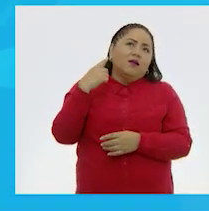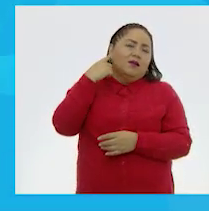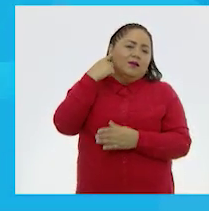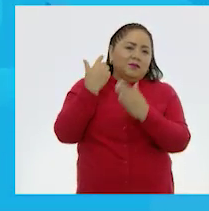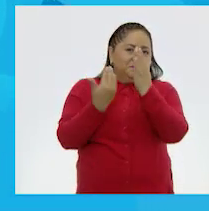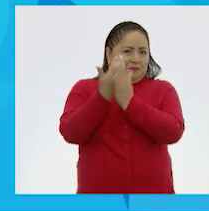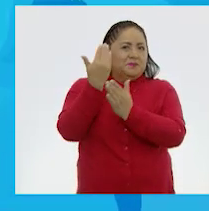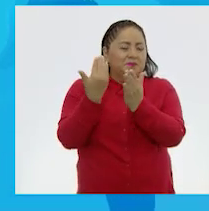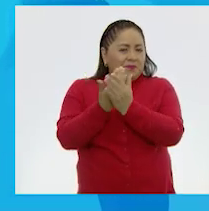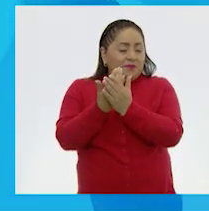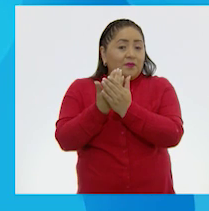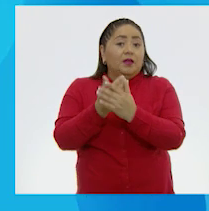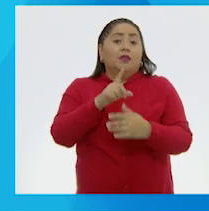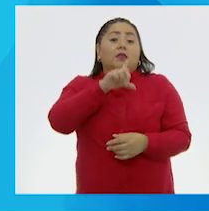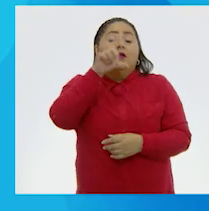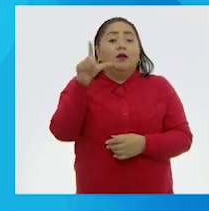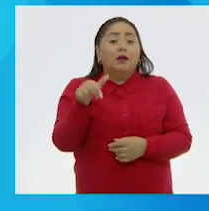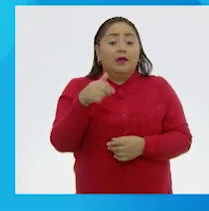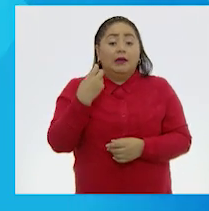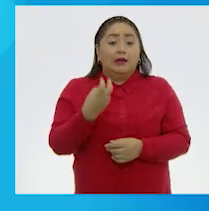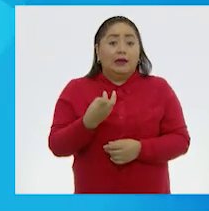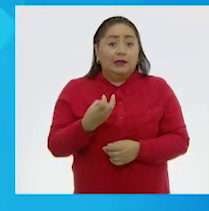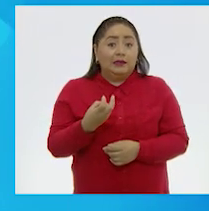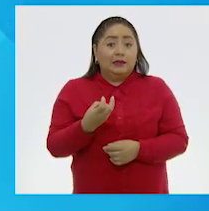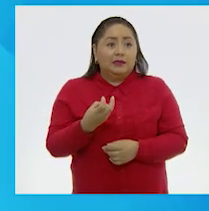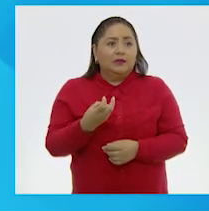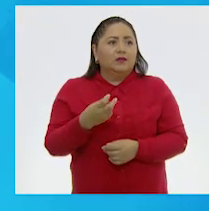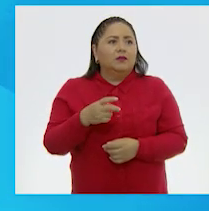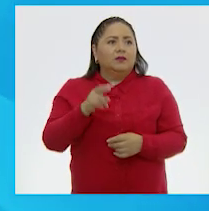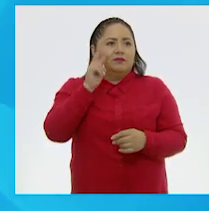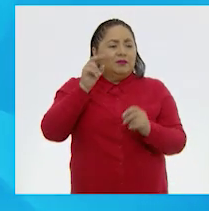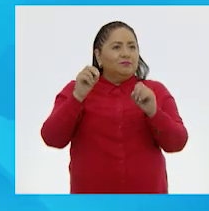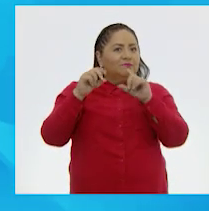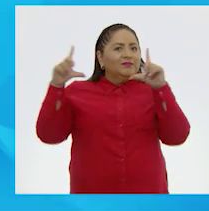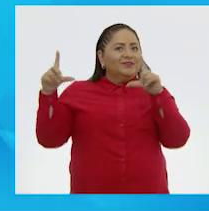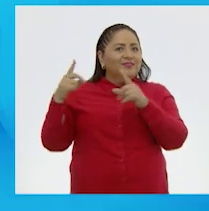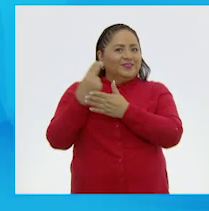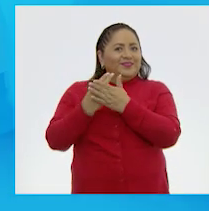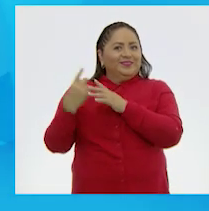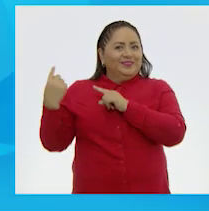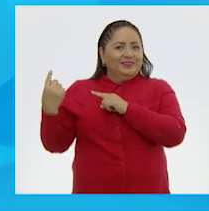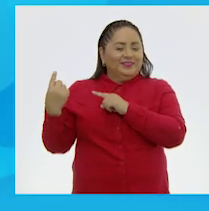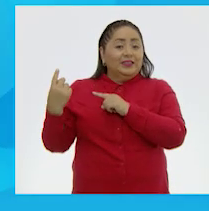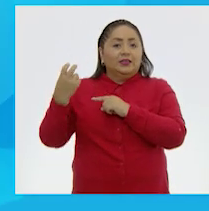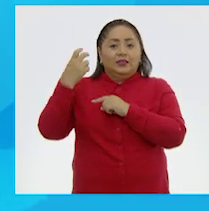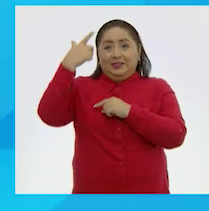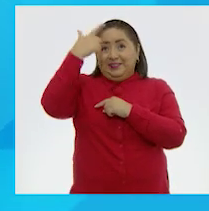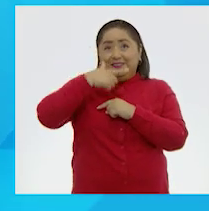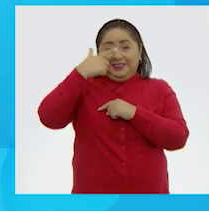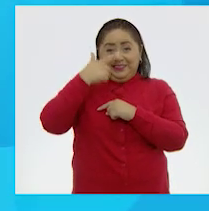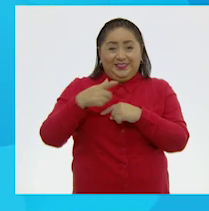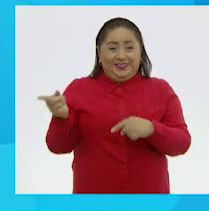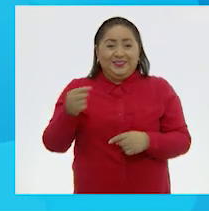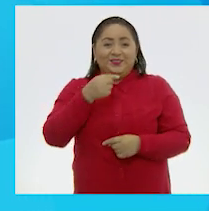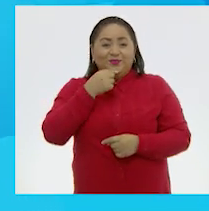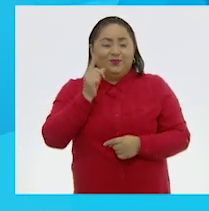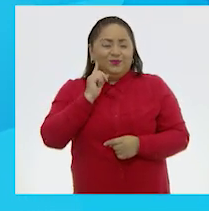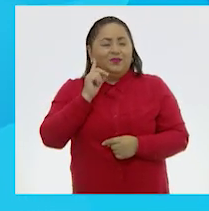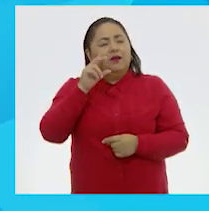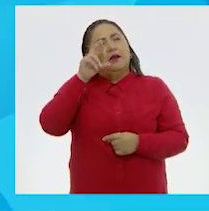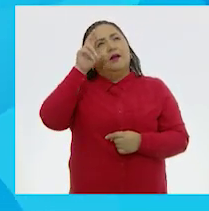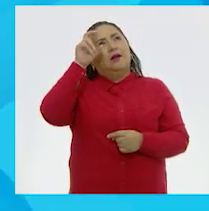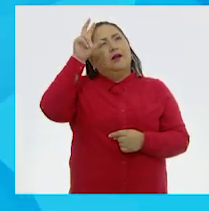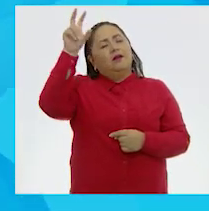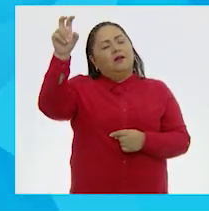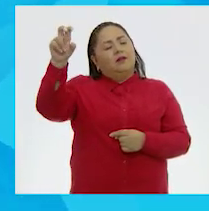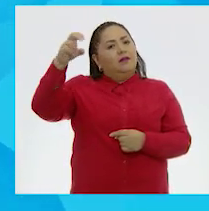en la mañana y esto apareció. Esa noche Julieta sueñó con cosas